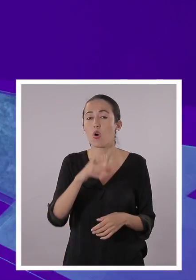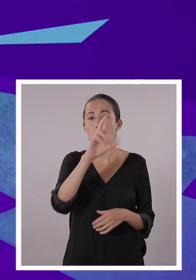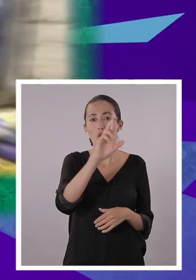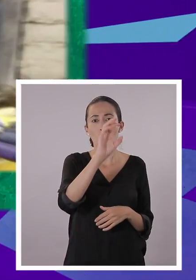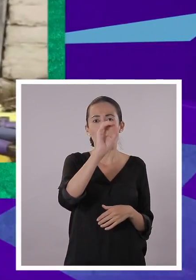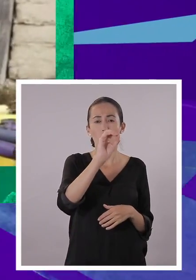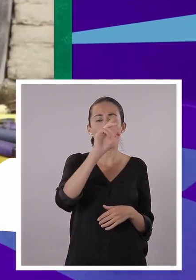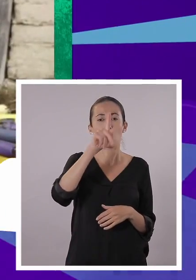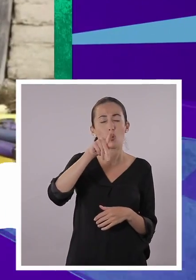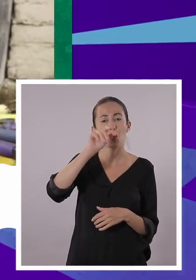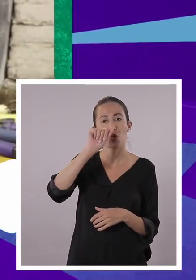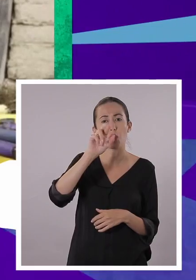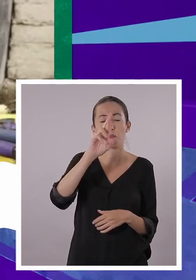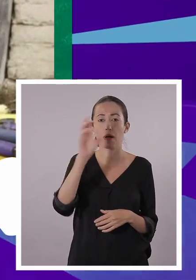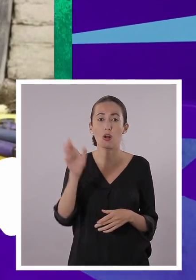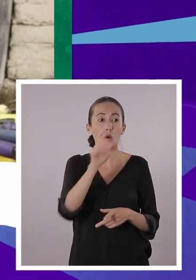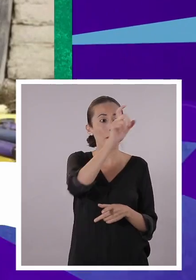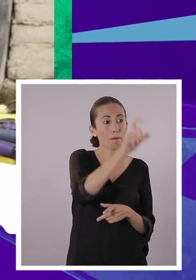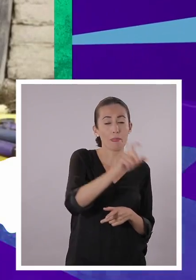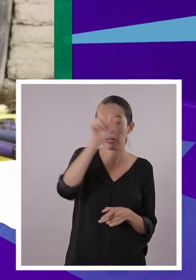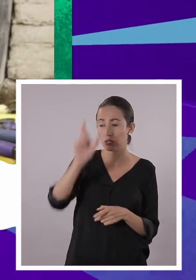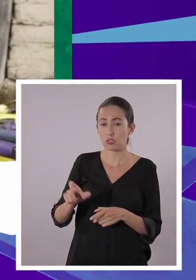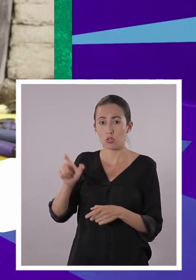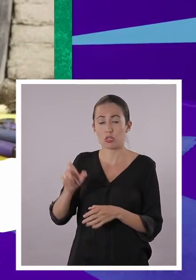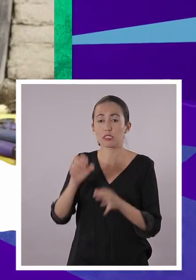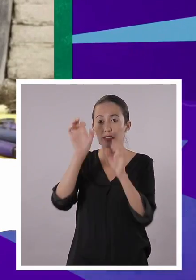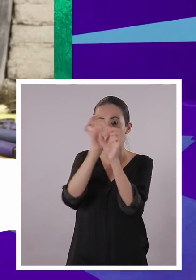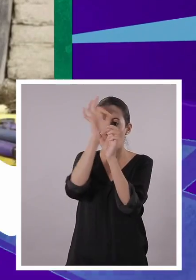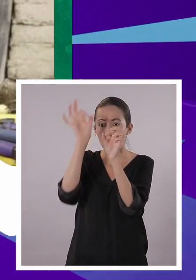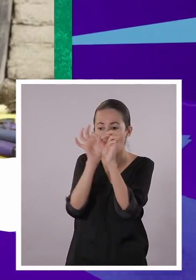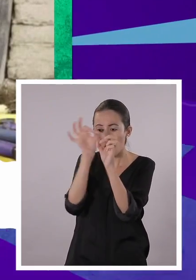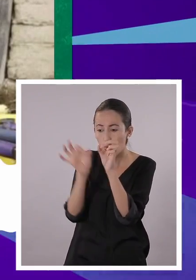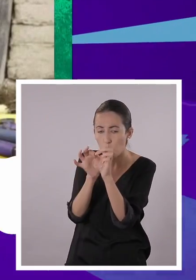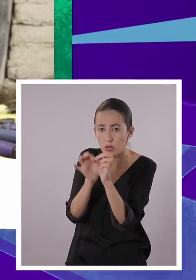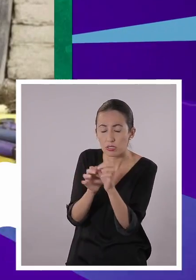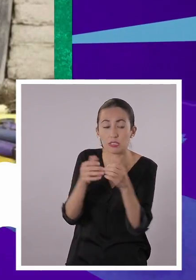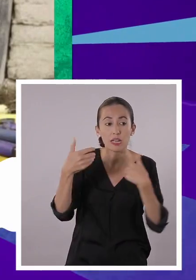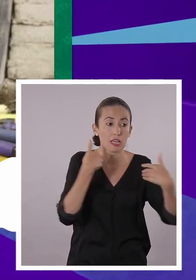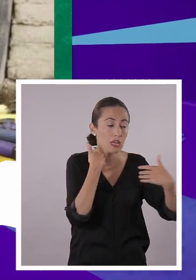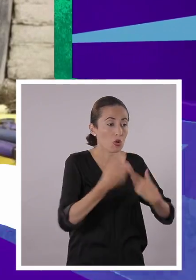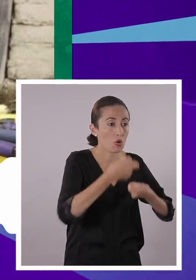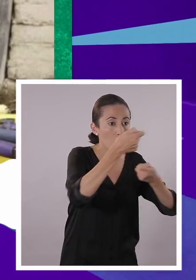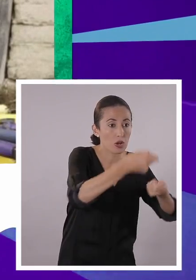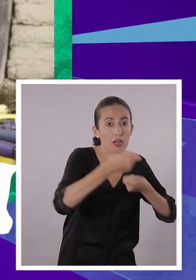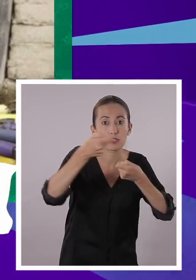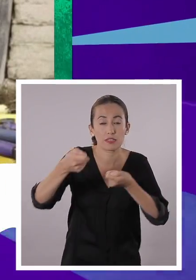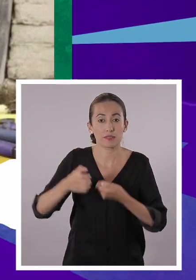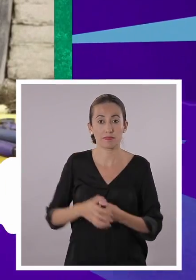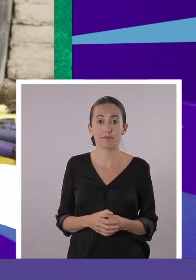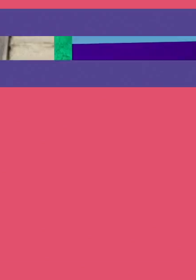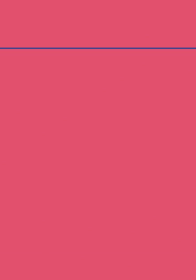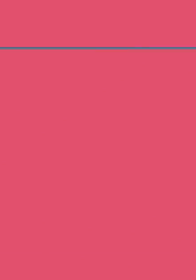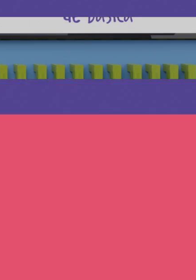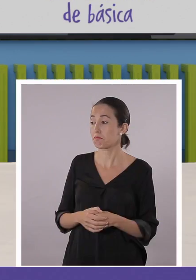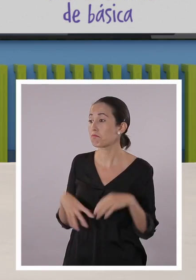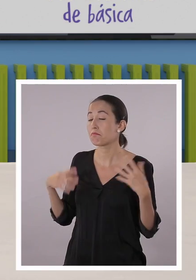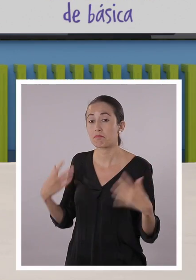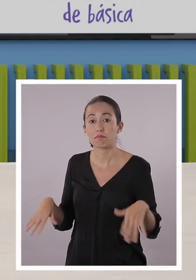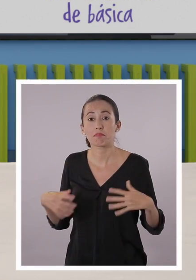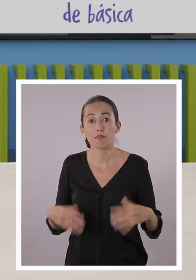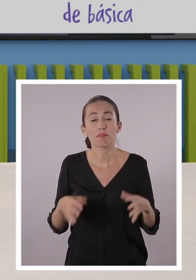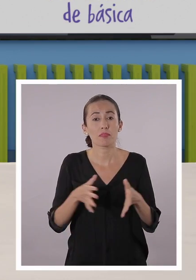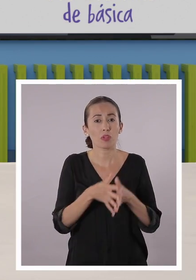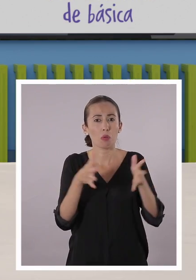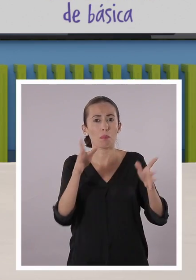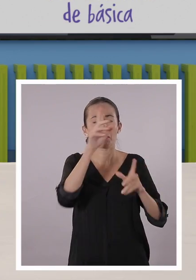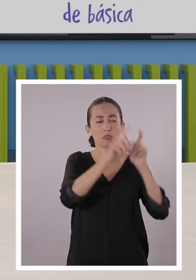ropallo. Miren, estas son personas que se dedican a hacer los trajes y los alquilan justamente para la celebración. Sí, sí. Como ustedes